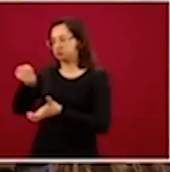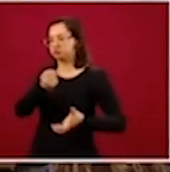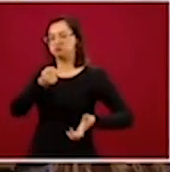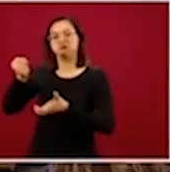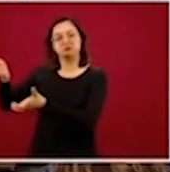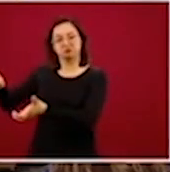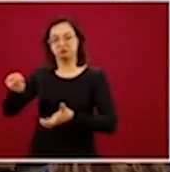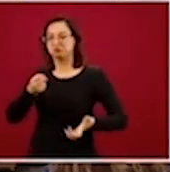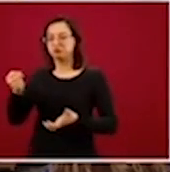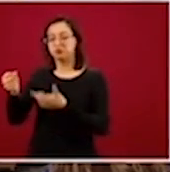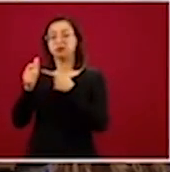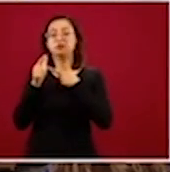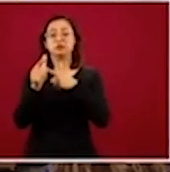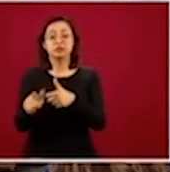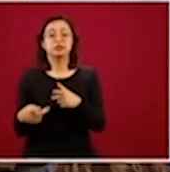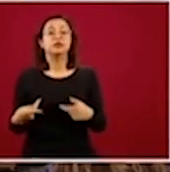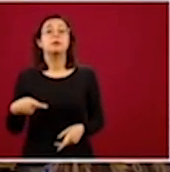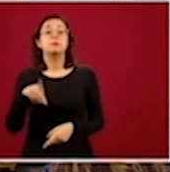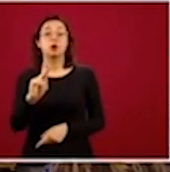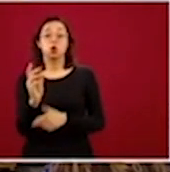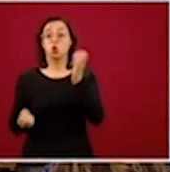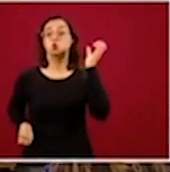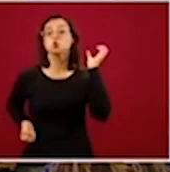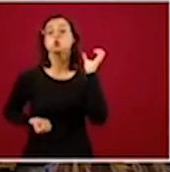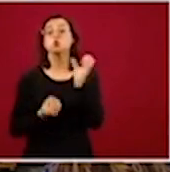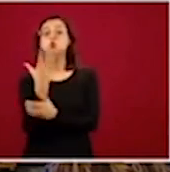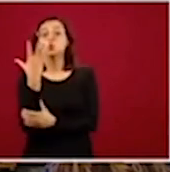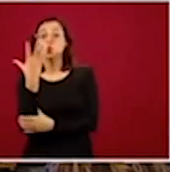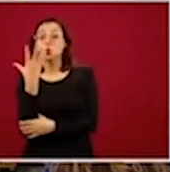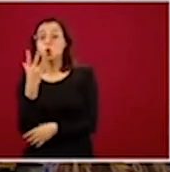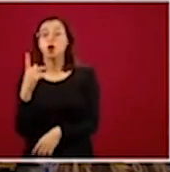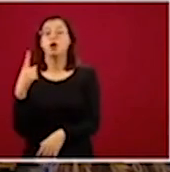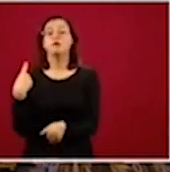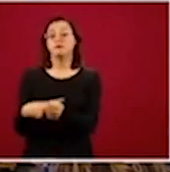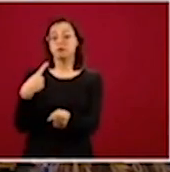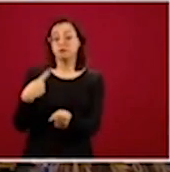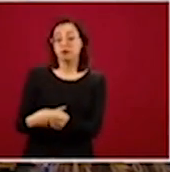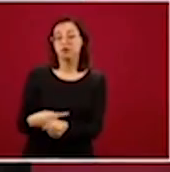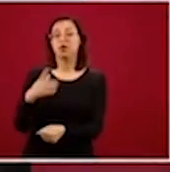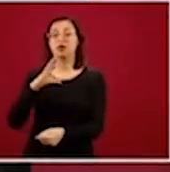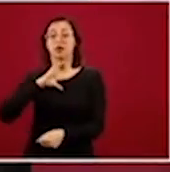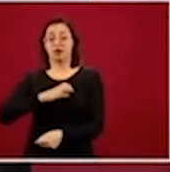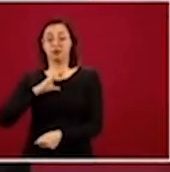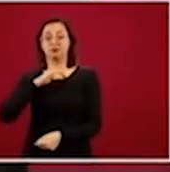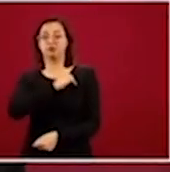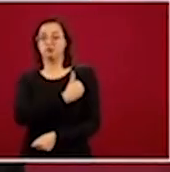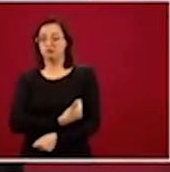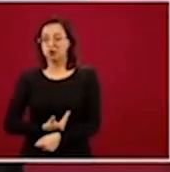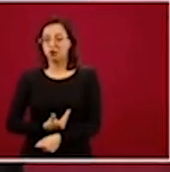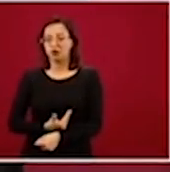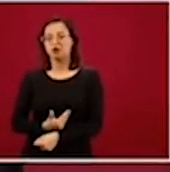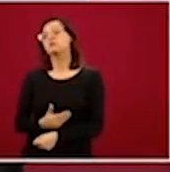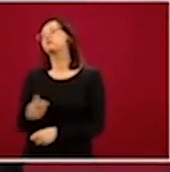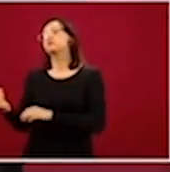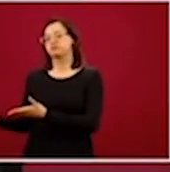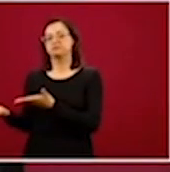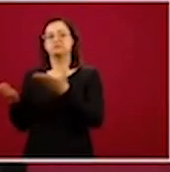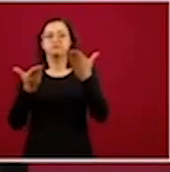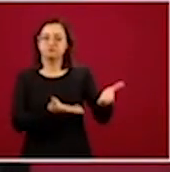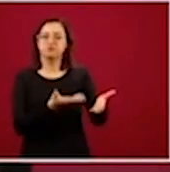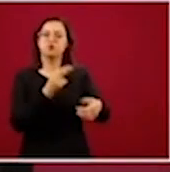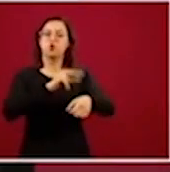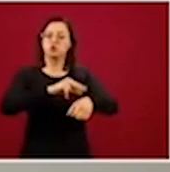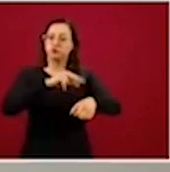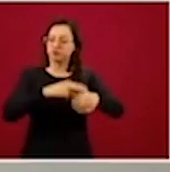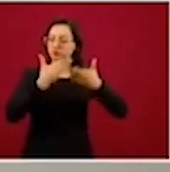casos, nuevas mujeres que presenten cáncer de mama, existen las capacidades en las instituciones públicas,